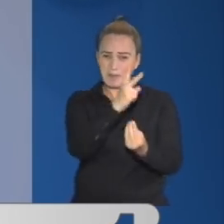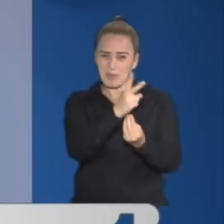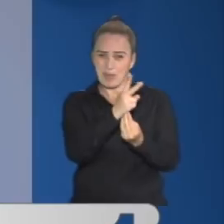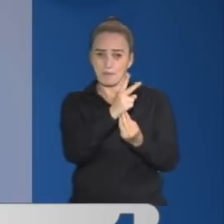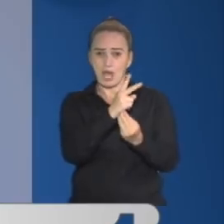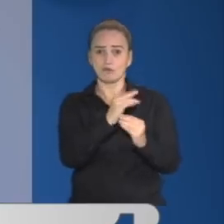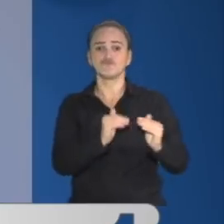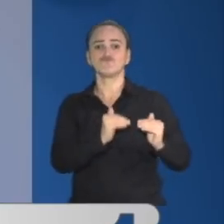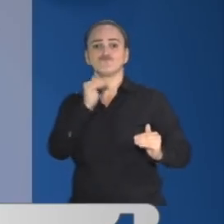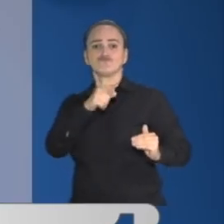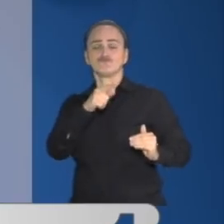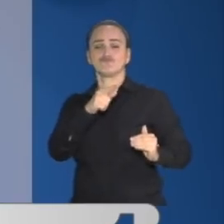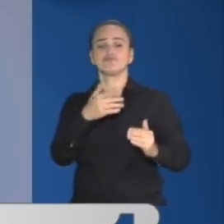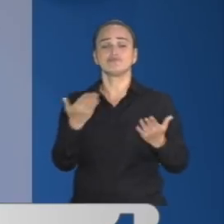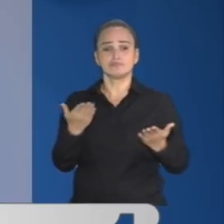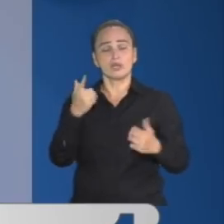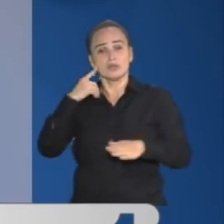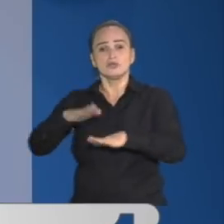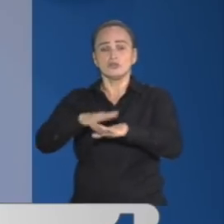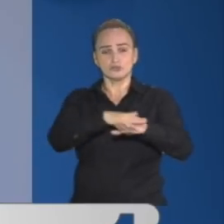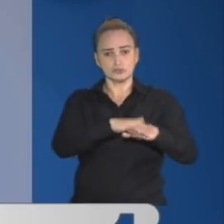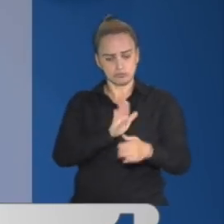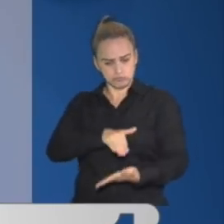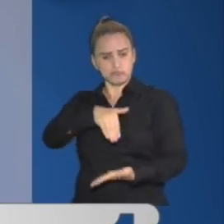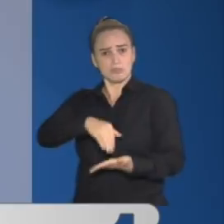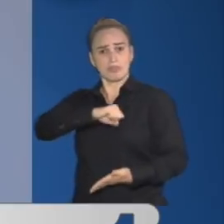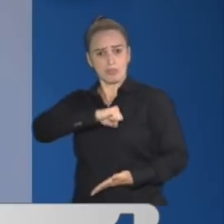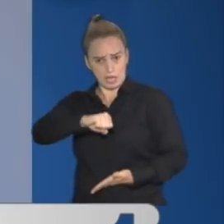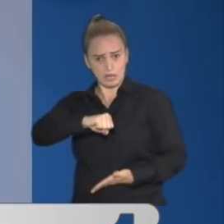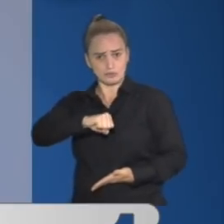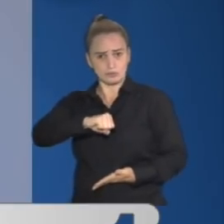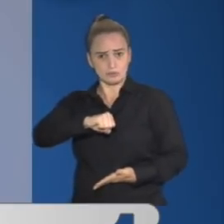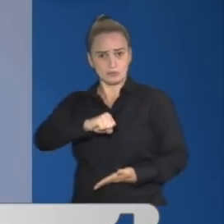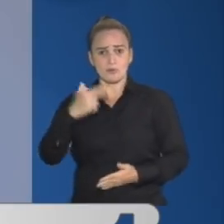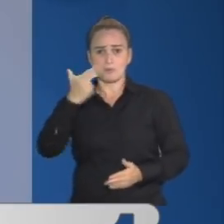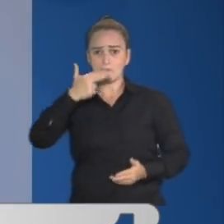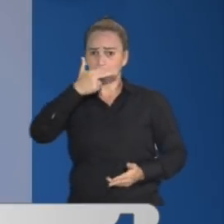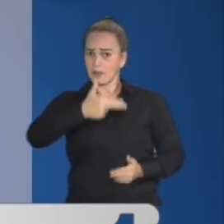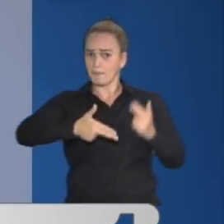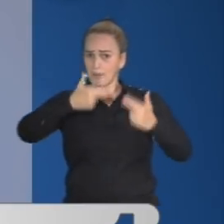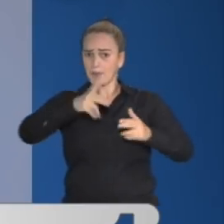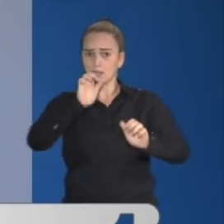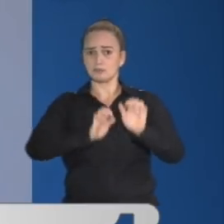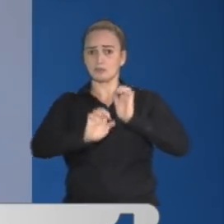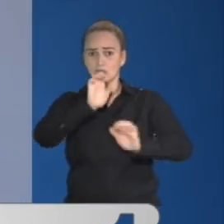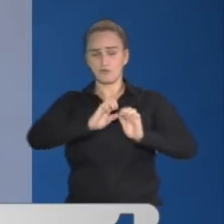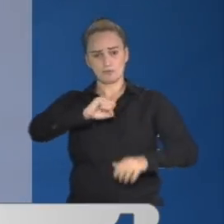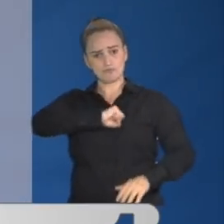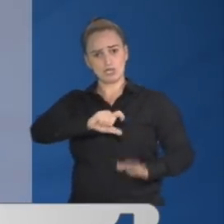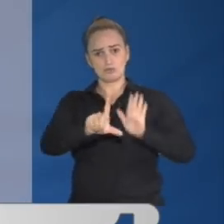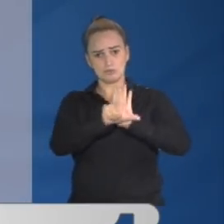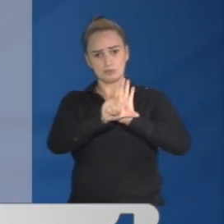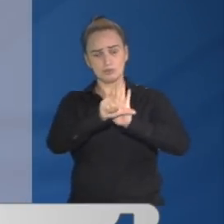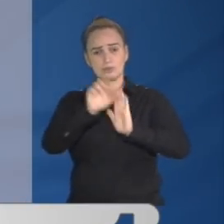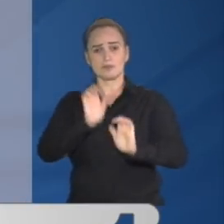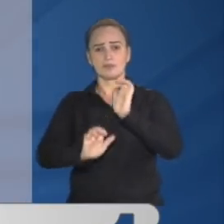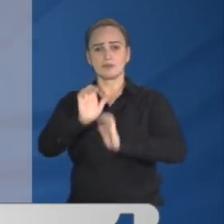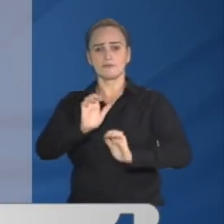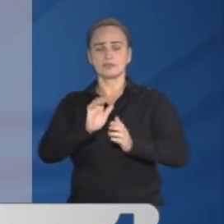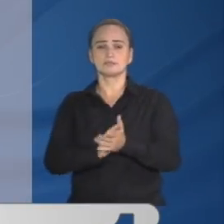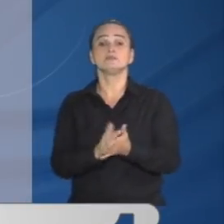que los ciudadanos de bien. Y sé lo que cualquier persona en mi lugar habría hecho, ejercer el derecho a la legítima defensa.